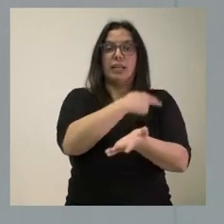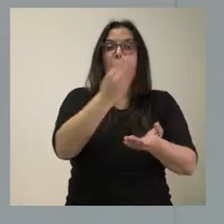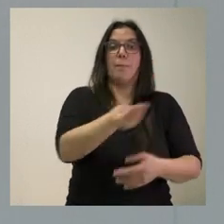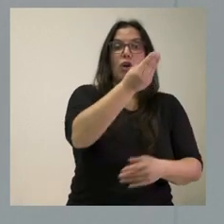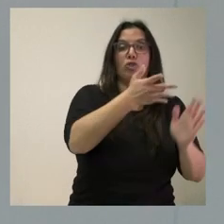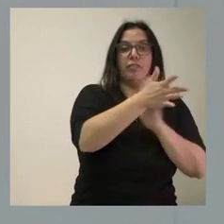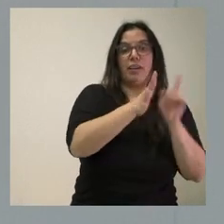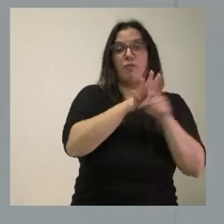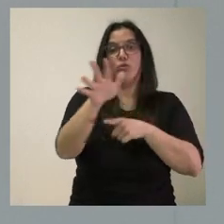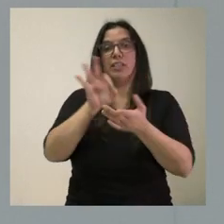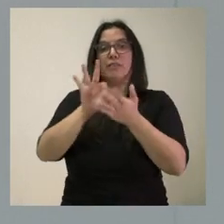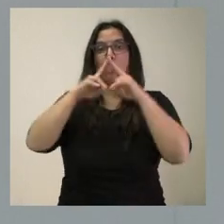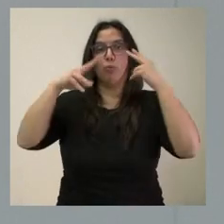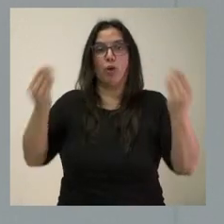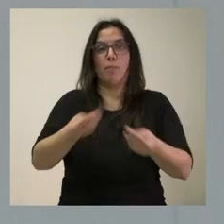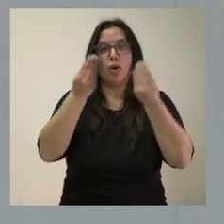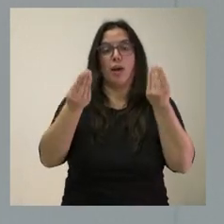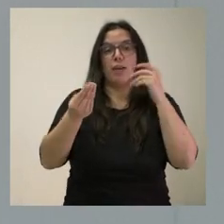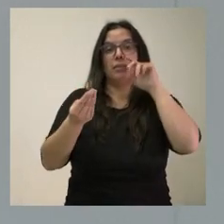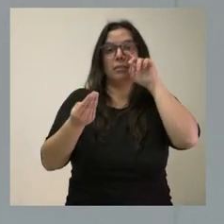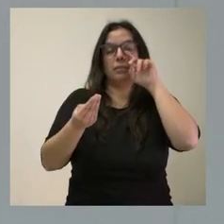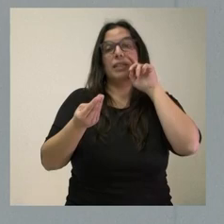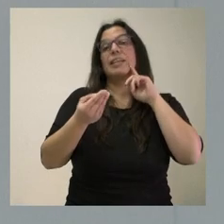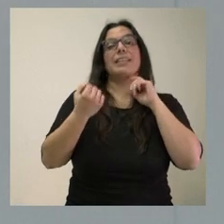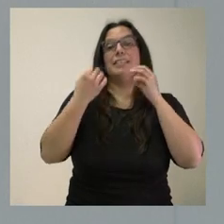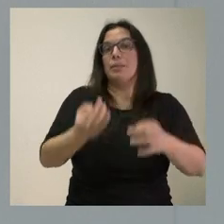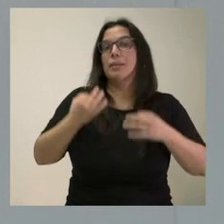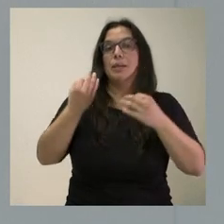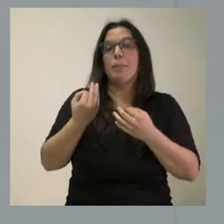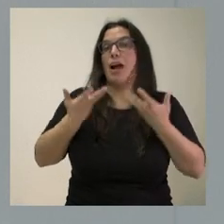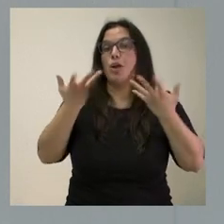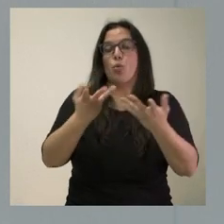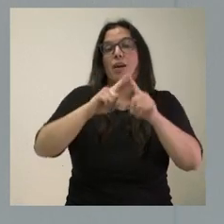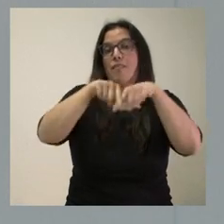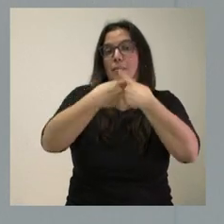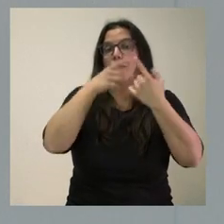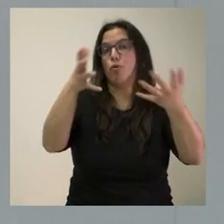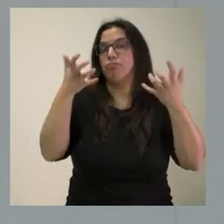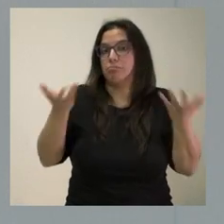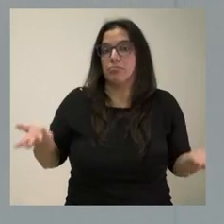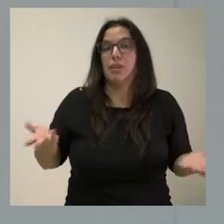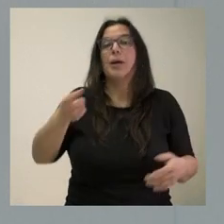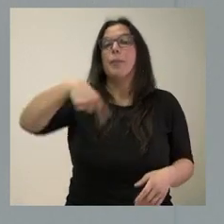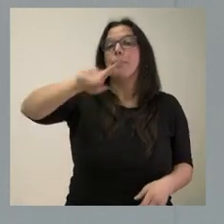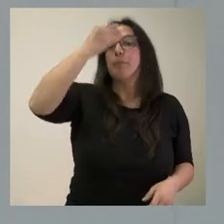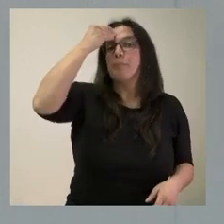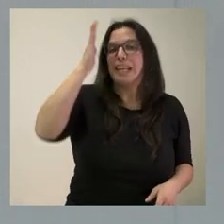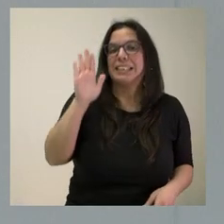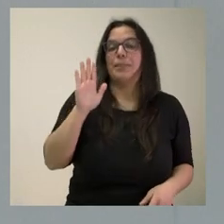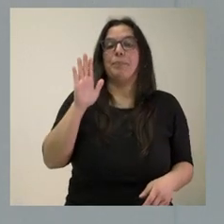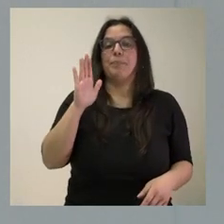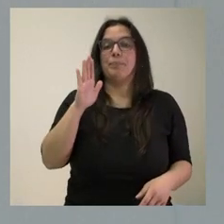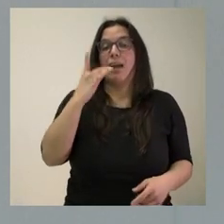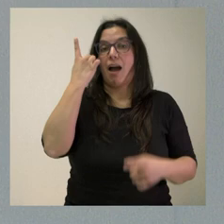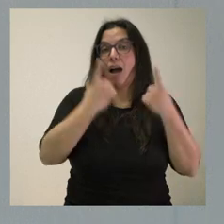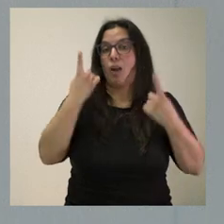y mejorar una prestación sanitaria siempre es una ayuda a una familia que se beneficia de esa prestación. Tengan ustedes en cuenta que algunas de